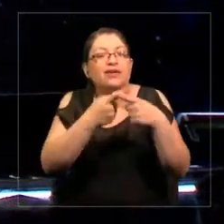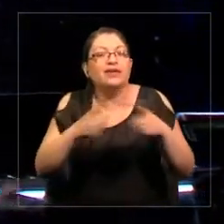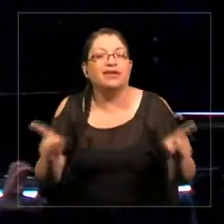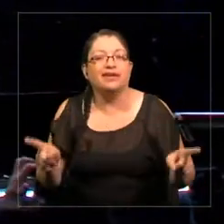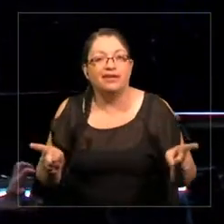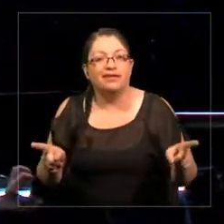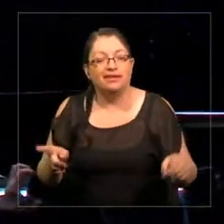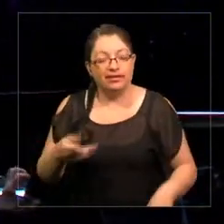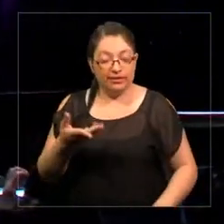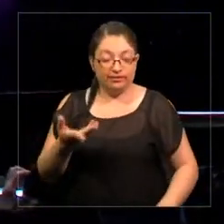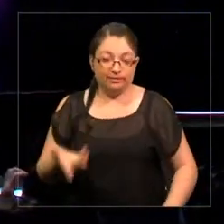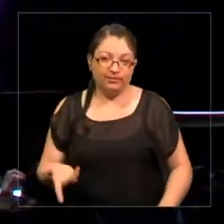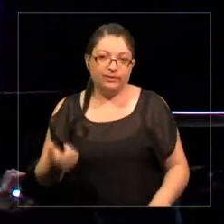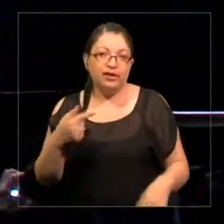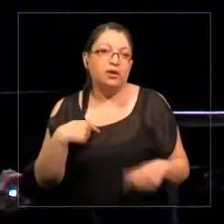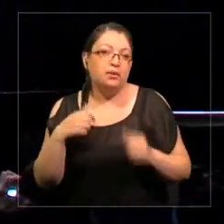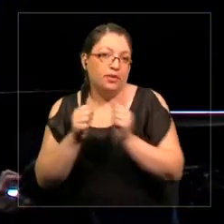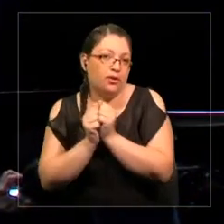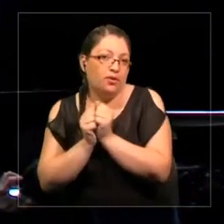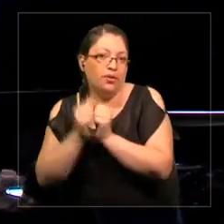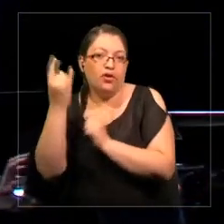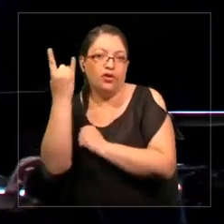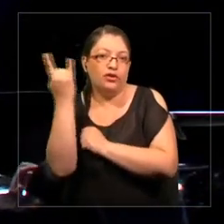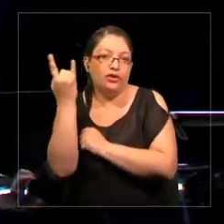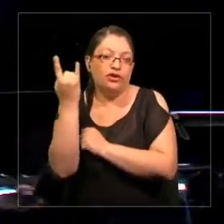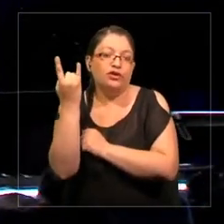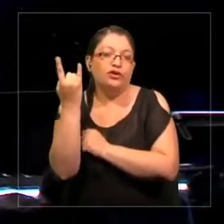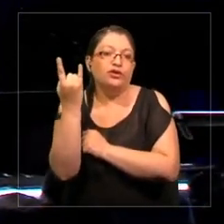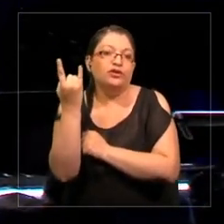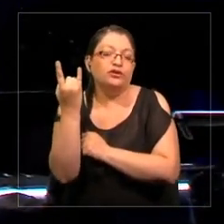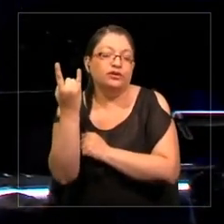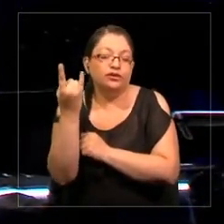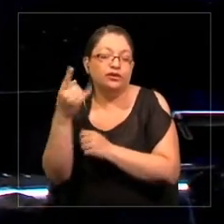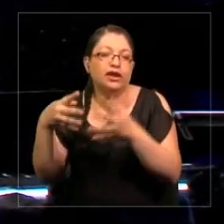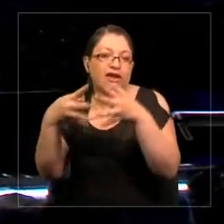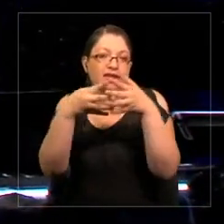Entonces, mi colega de la Universidad de George Washington,